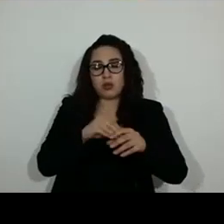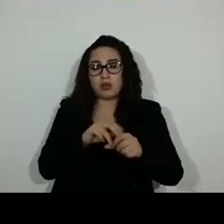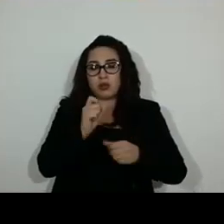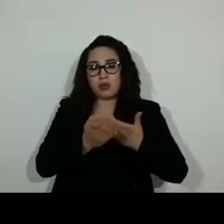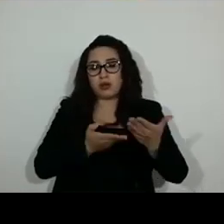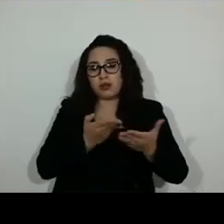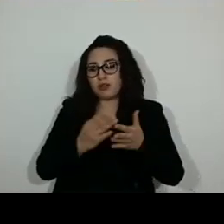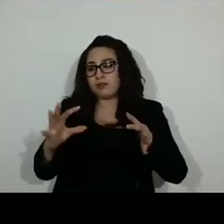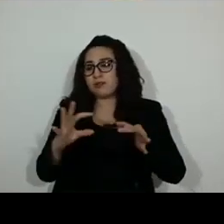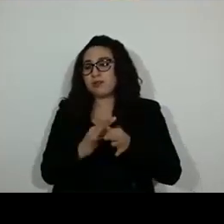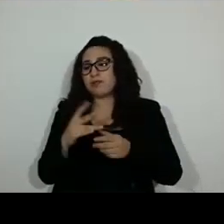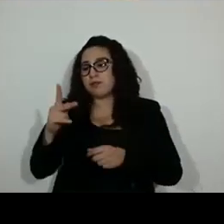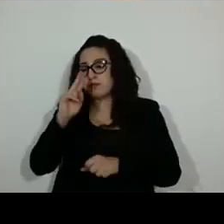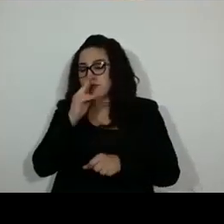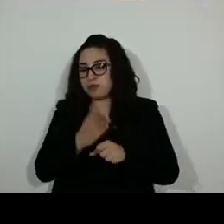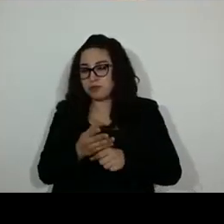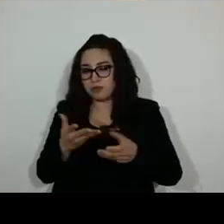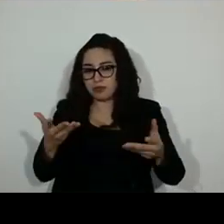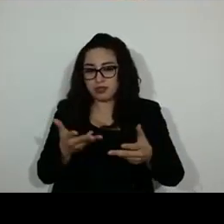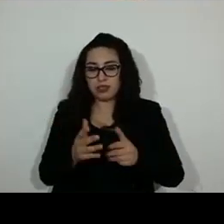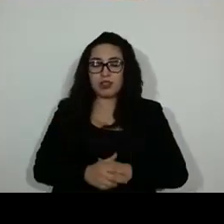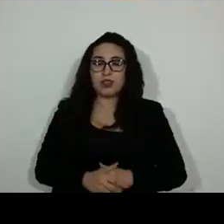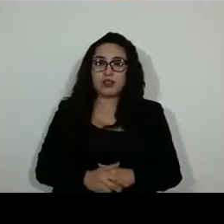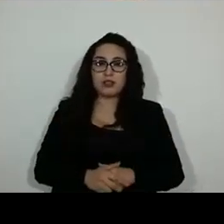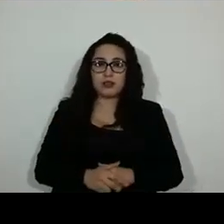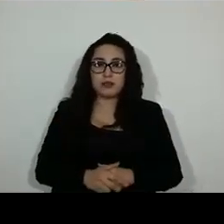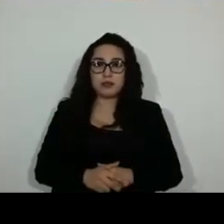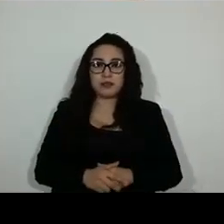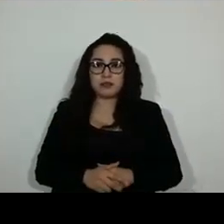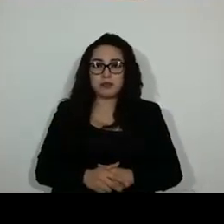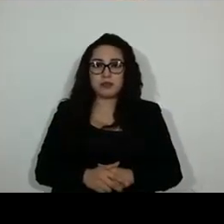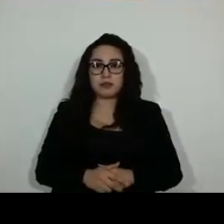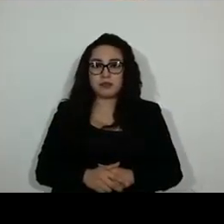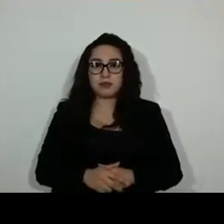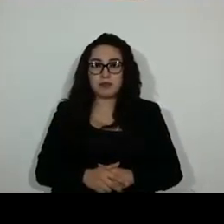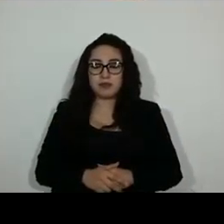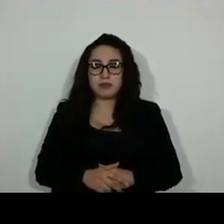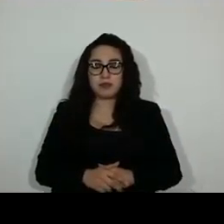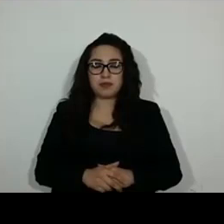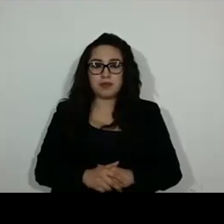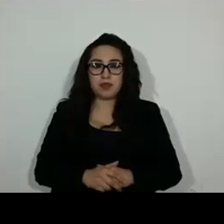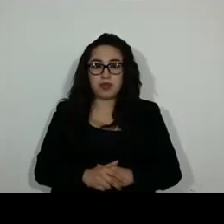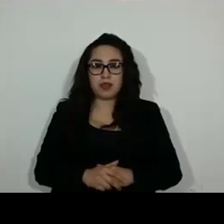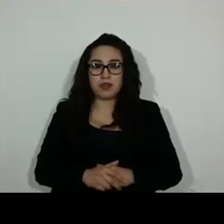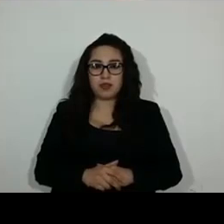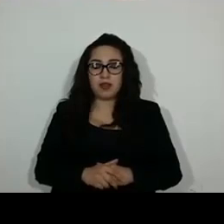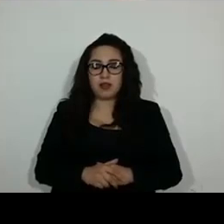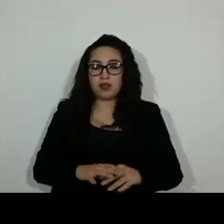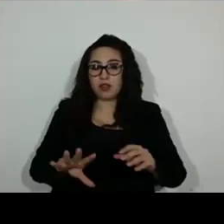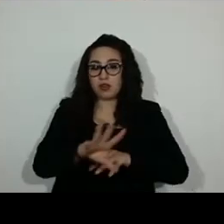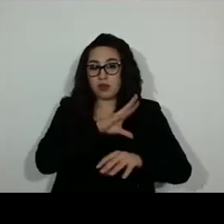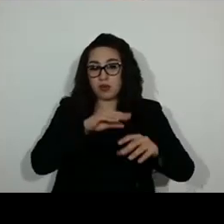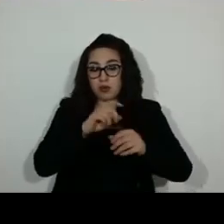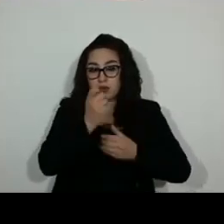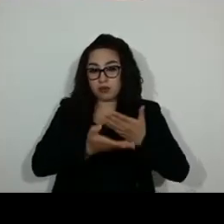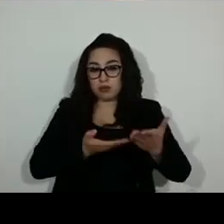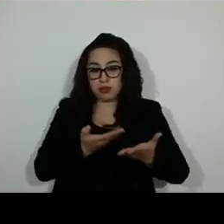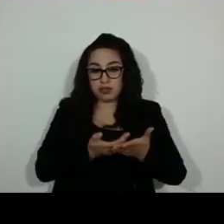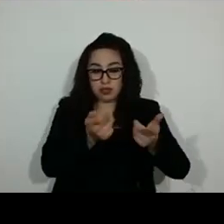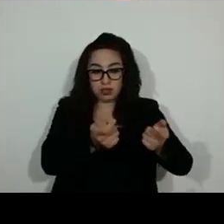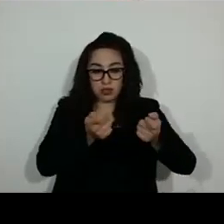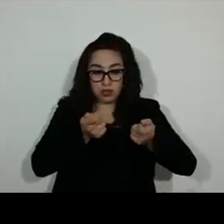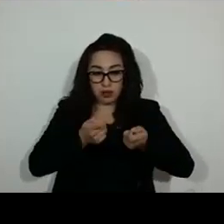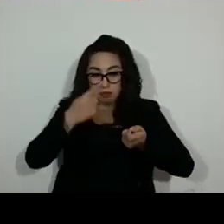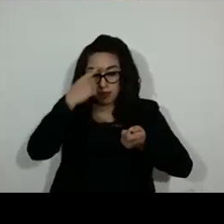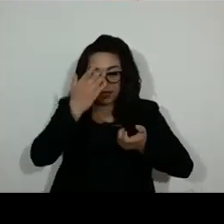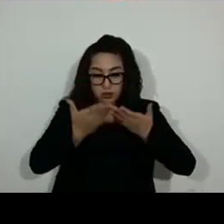competencia. Estamos ciertos que una correcta definición de los elementos de estudio que tomamos en cuenta en los dictámenes